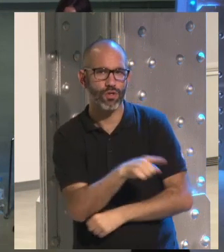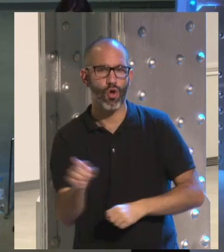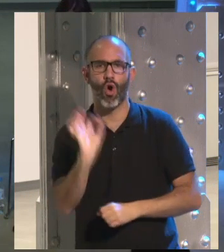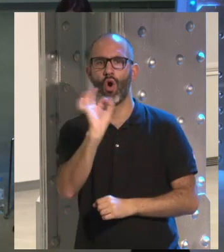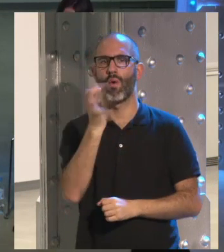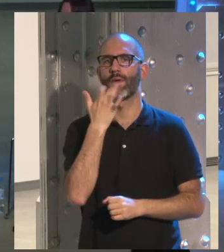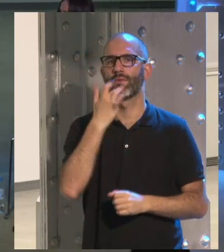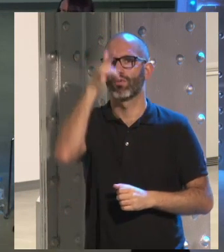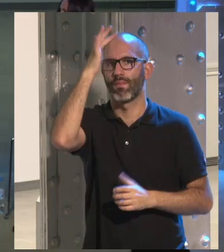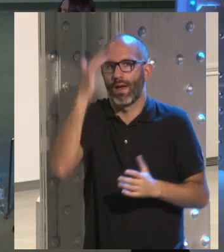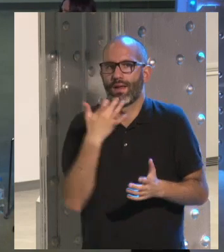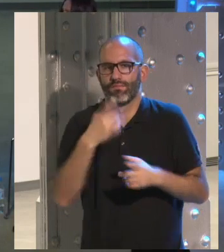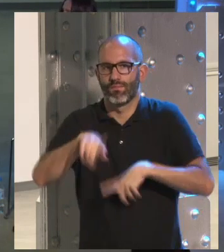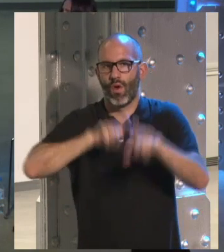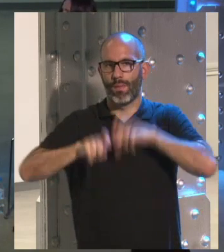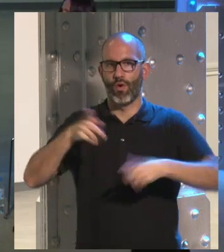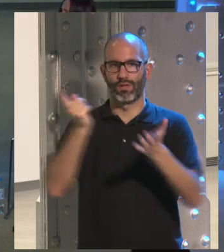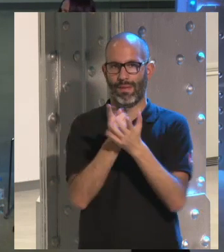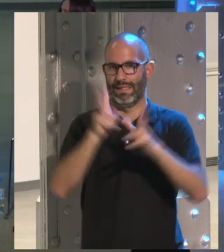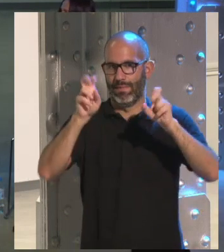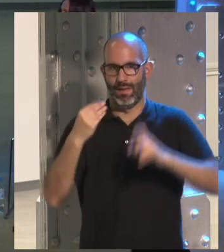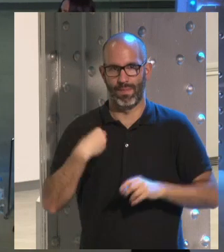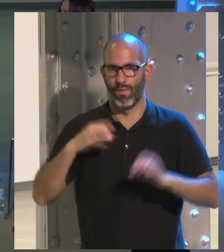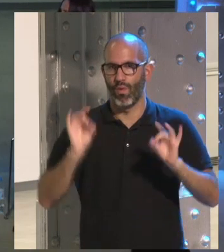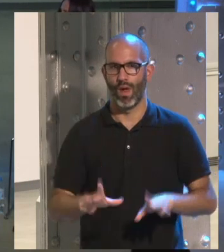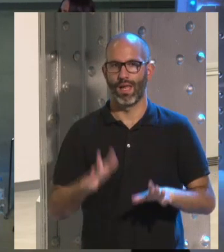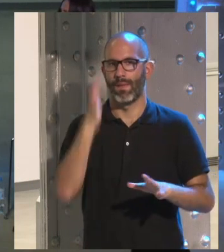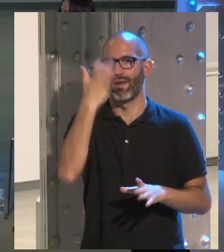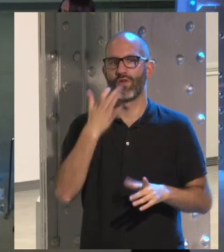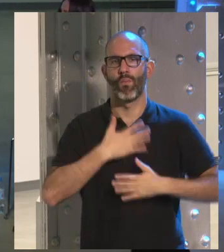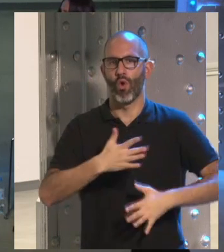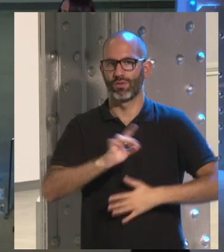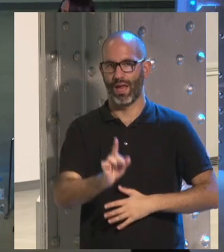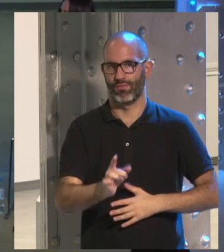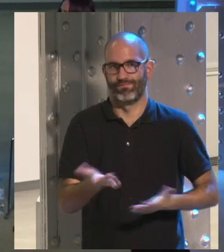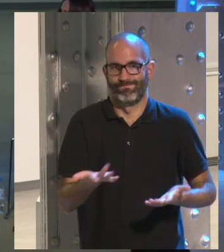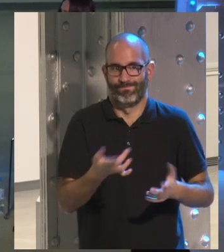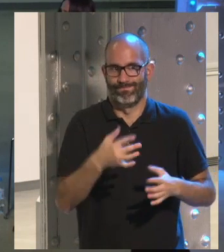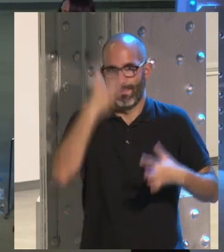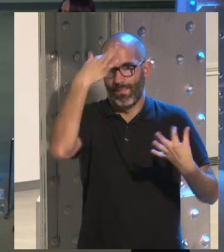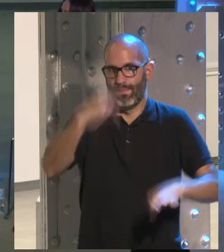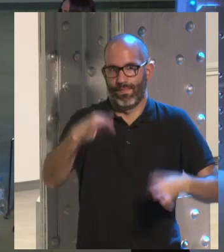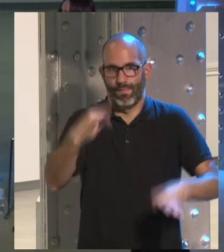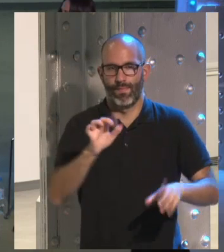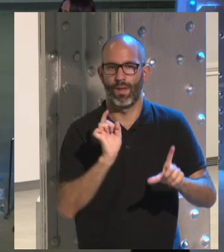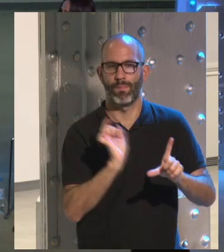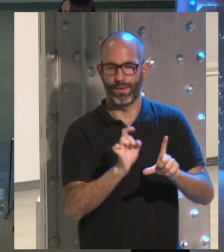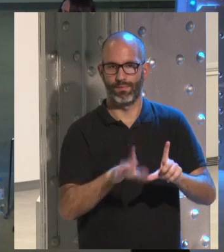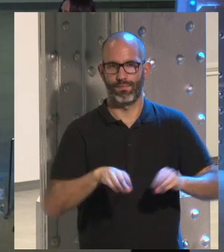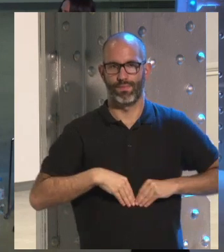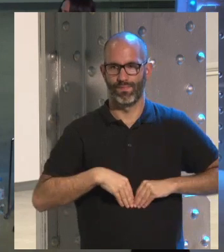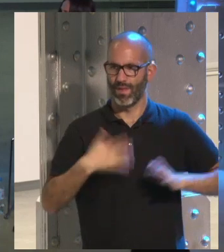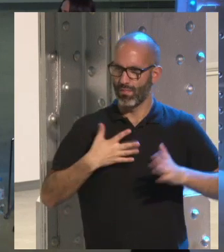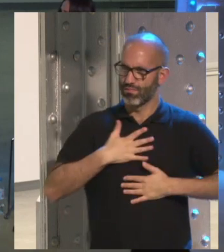pues eso, volvemos otra vez al mismo punto, ¿vale? Le doy involuntariamente a aceptar las condiciones y... ¿Ivoluntariamente